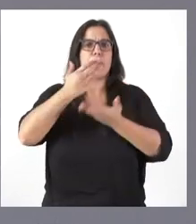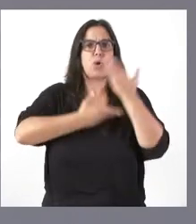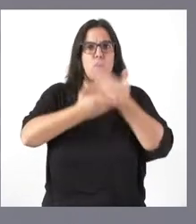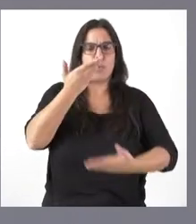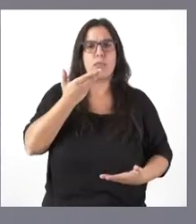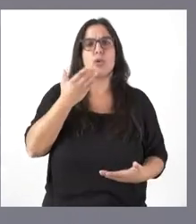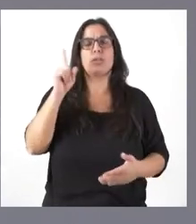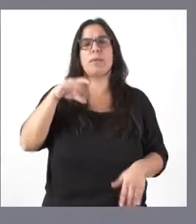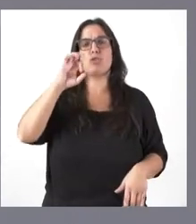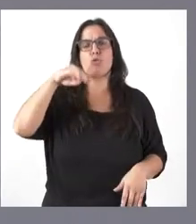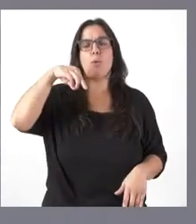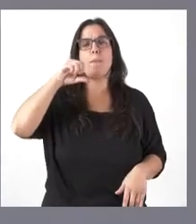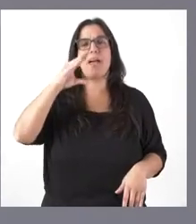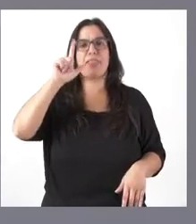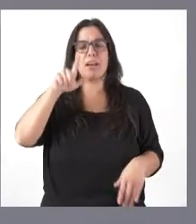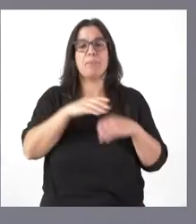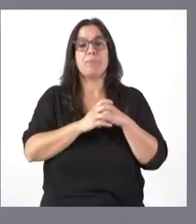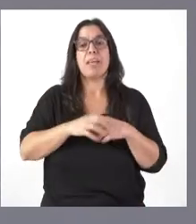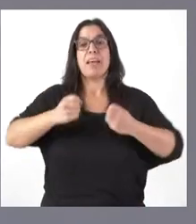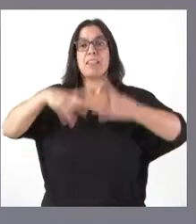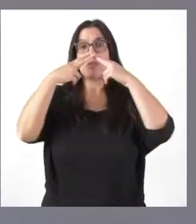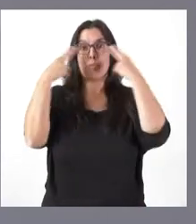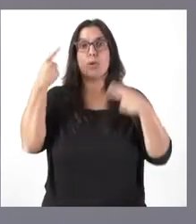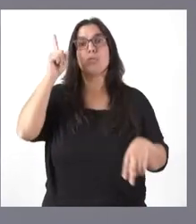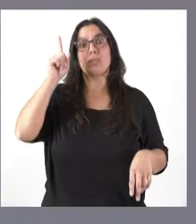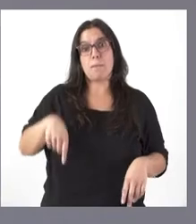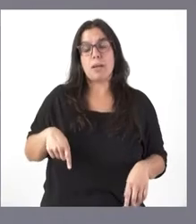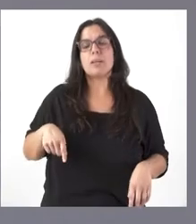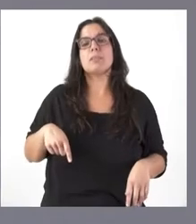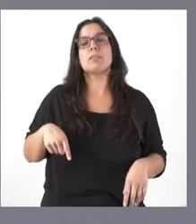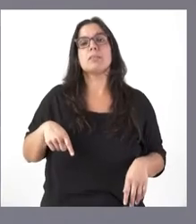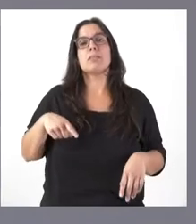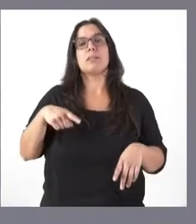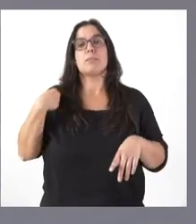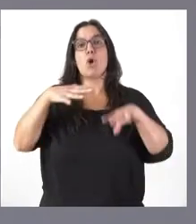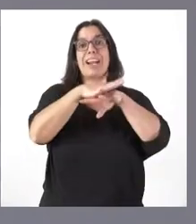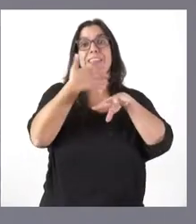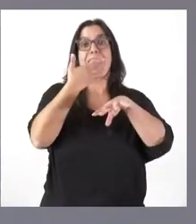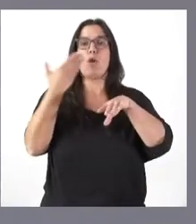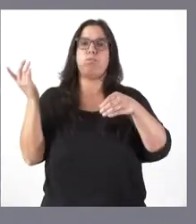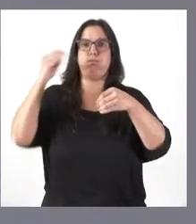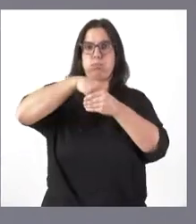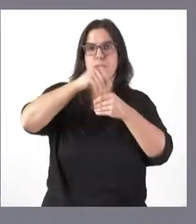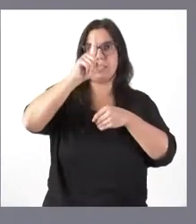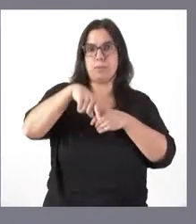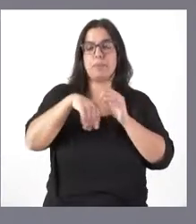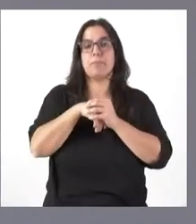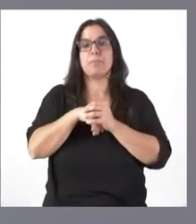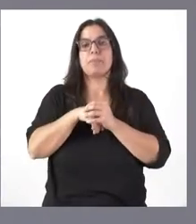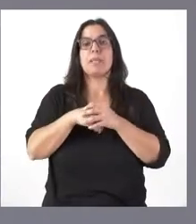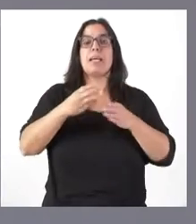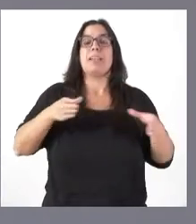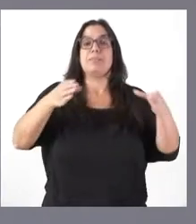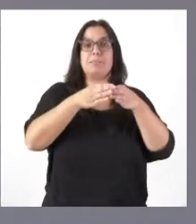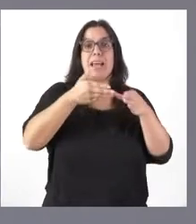Somacil. Los edificios públicos se conectarán, como decimos, a estas redes de calor. Se sustituirán equipos térmicos por